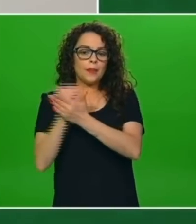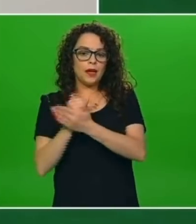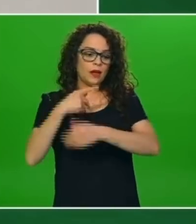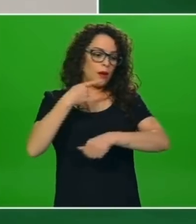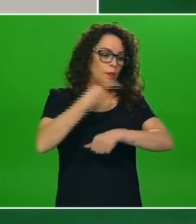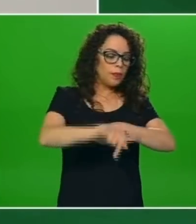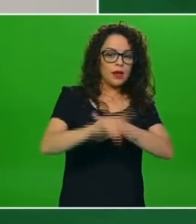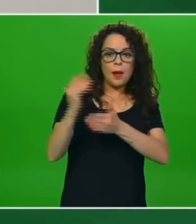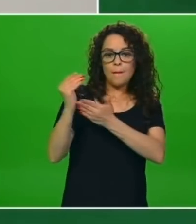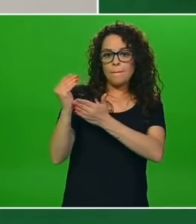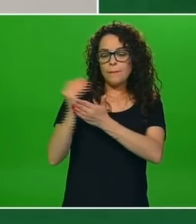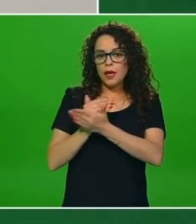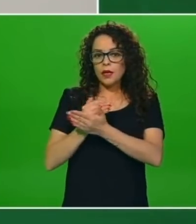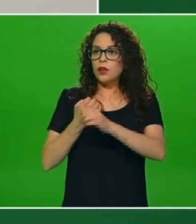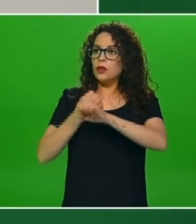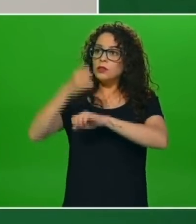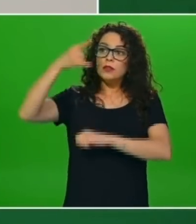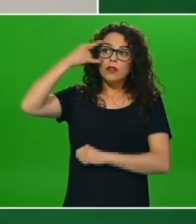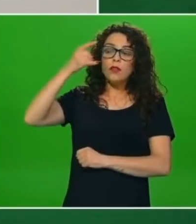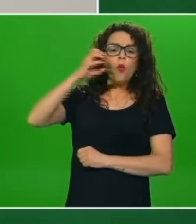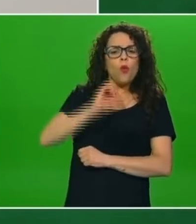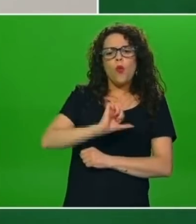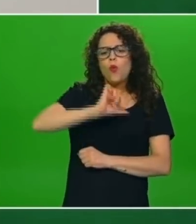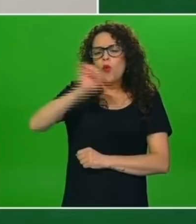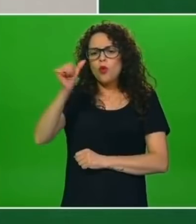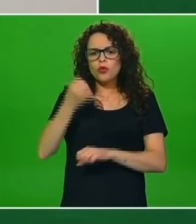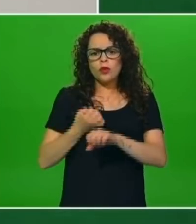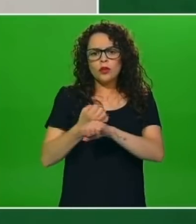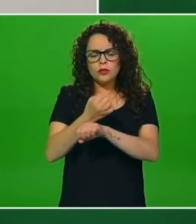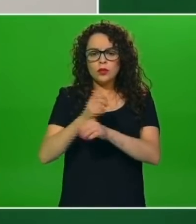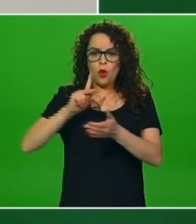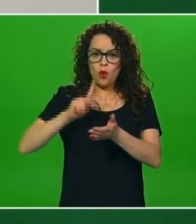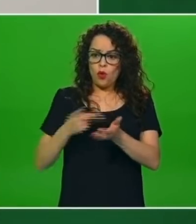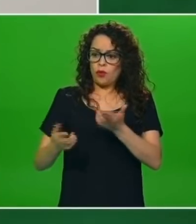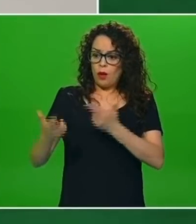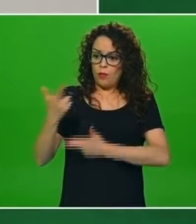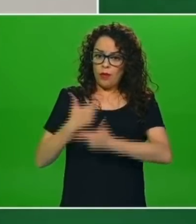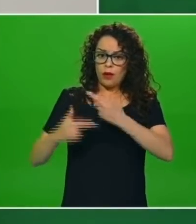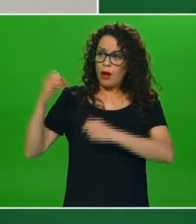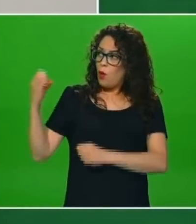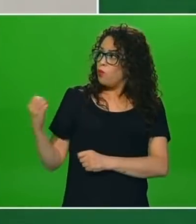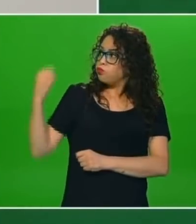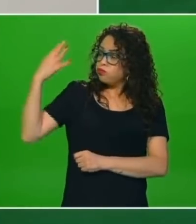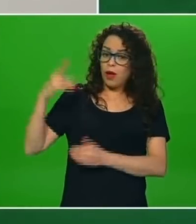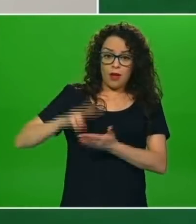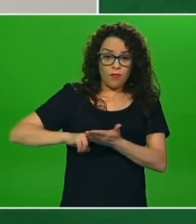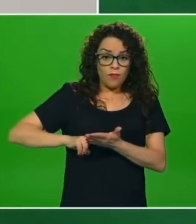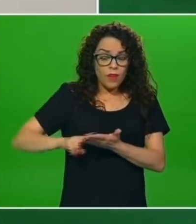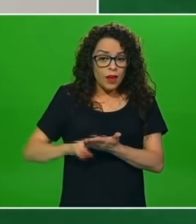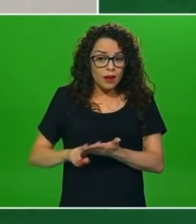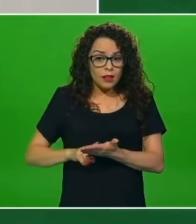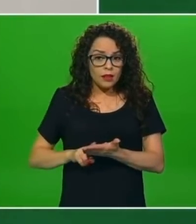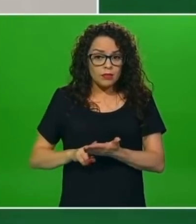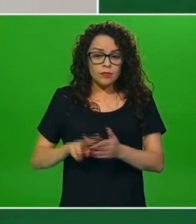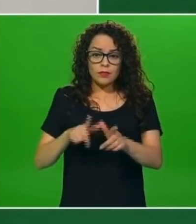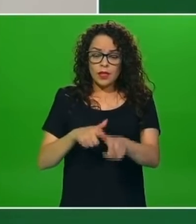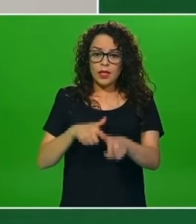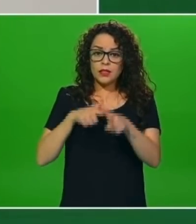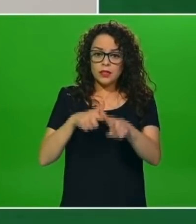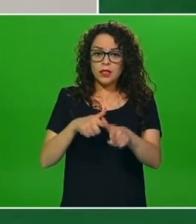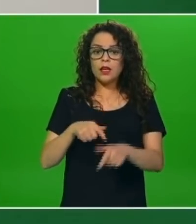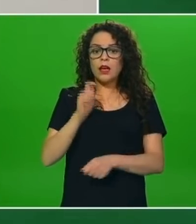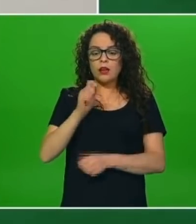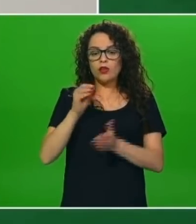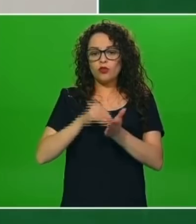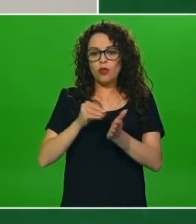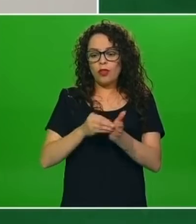el estado de Campeche u otras entidades federativas regresan nuevamente al verde y estamos todavía dentro del periodo escolar, pues